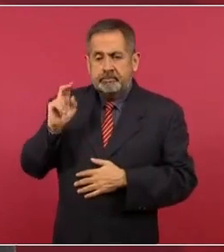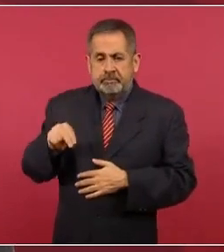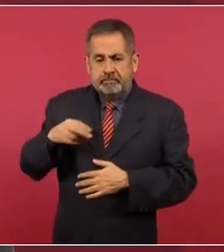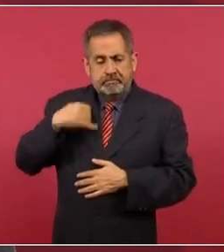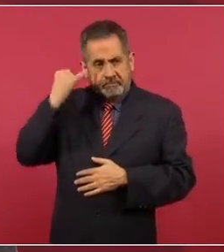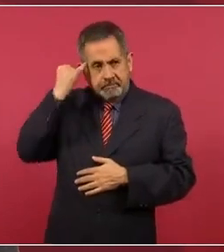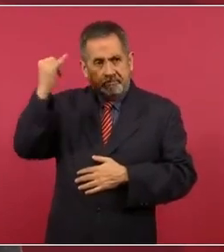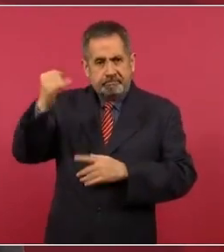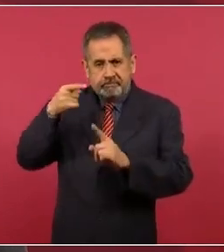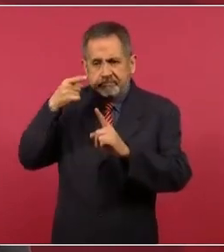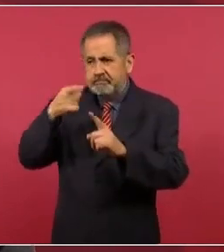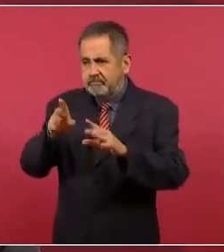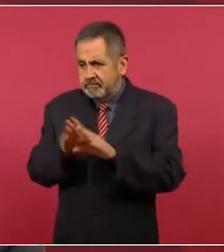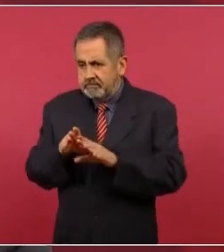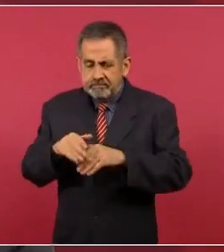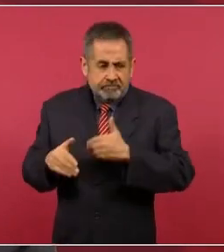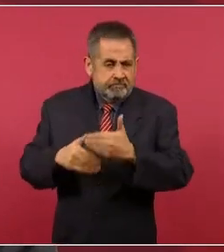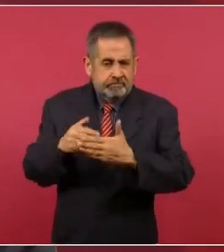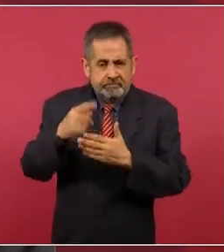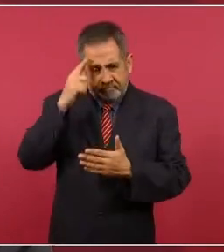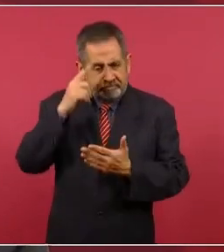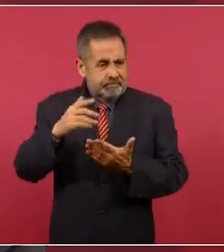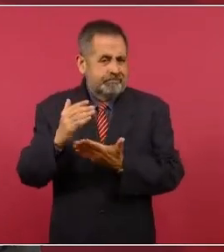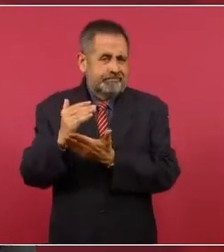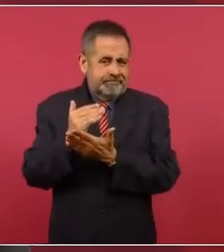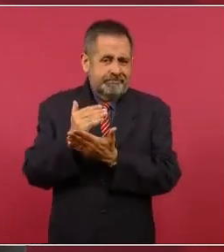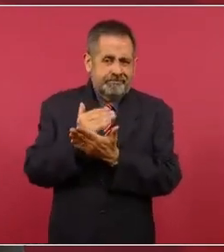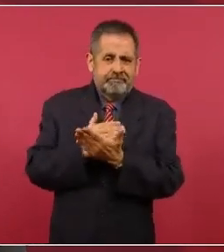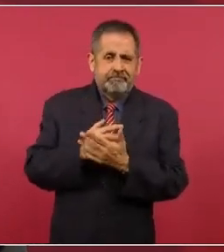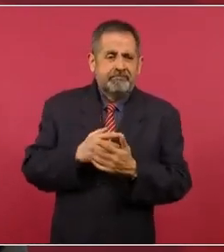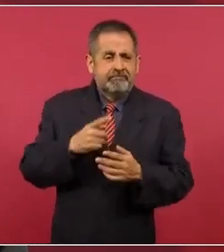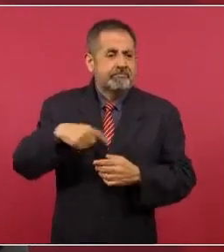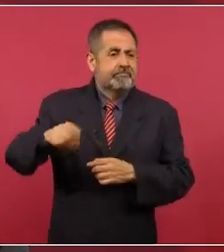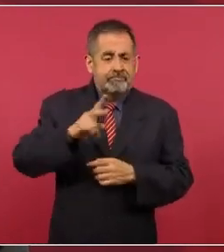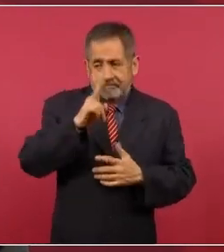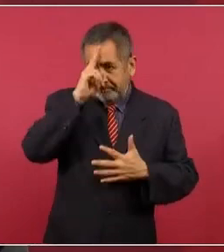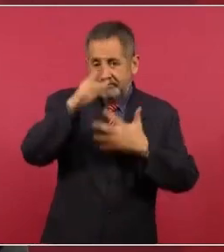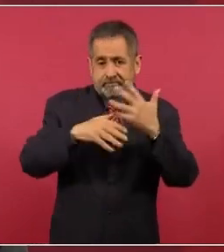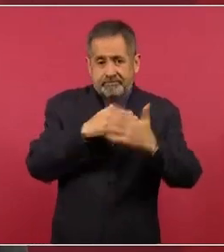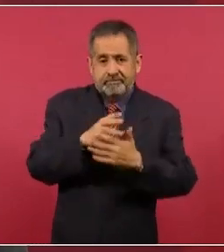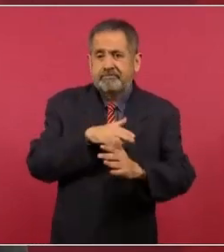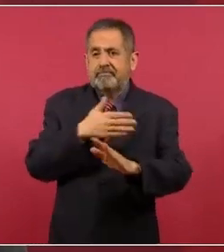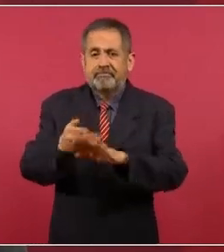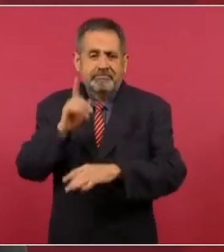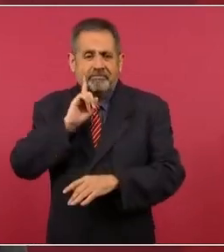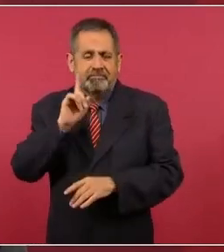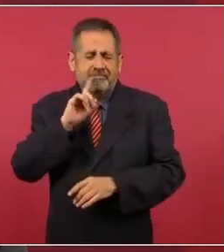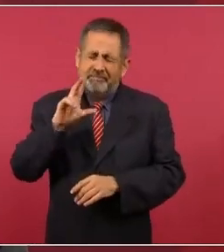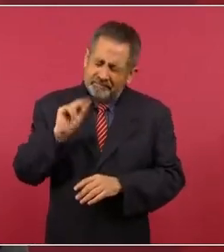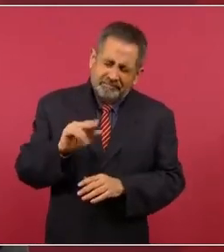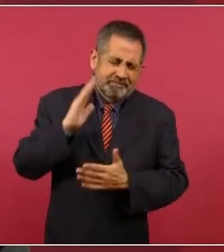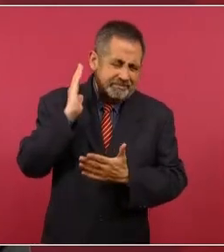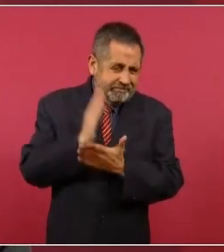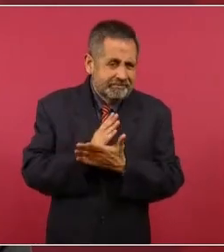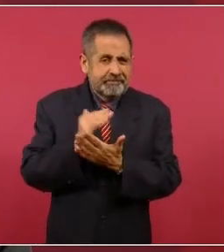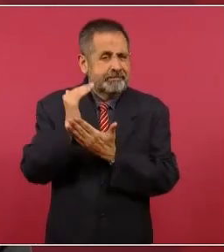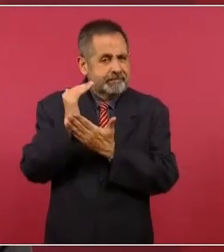propósito de eliminar la violencia contra las mujeres y de